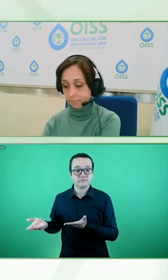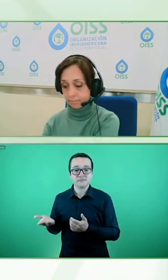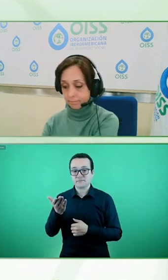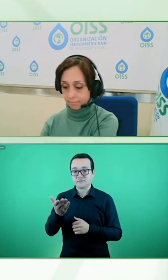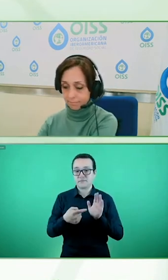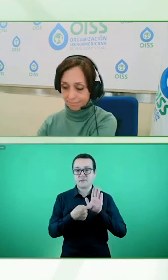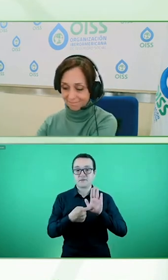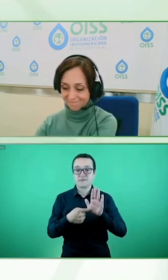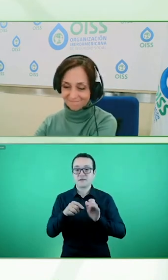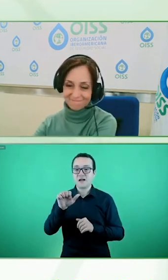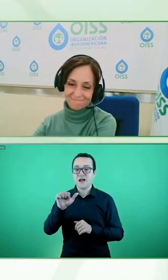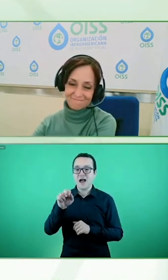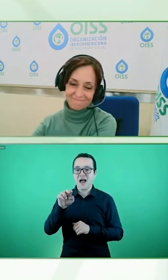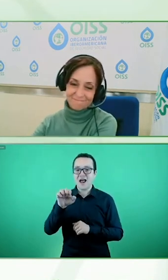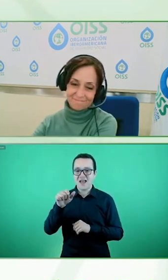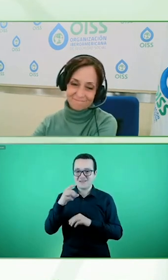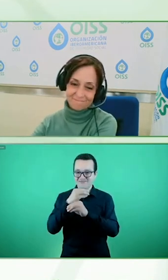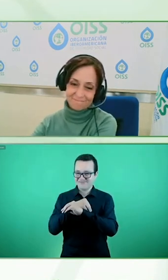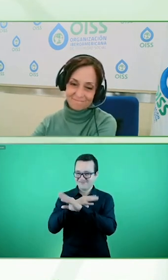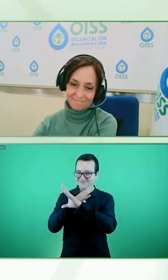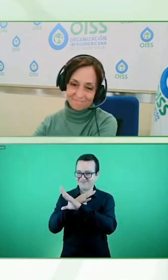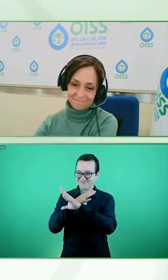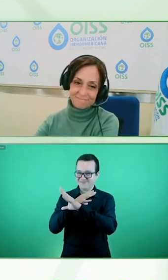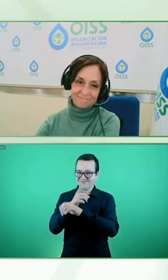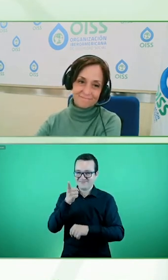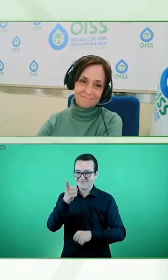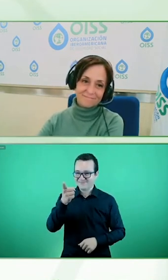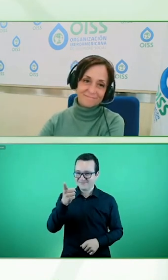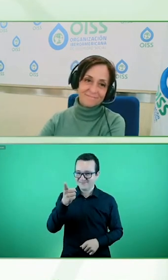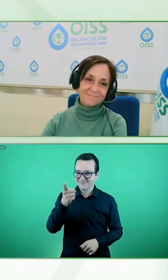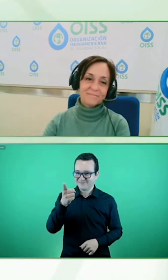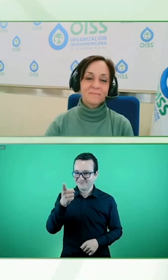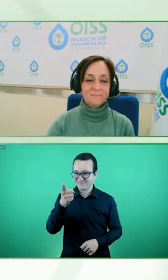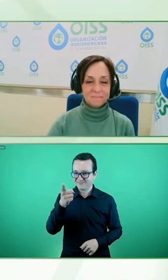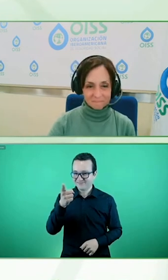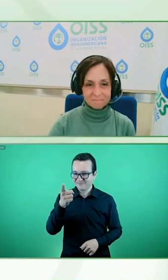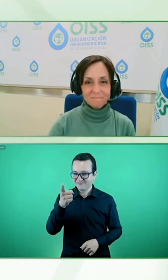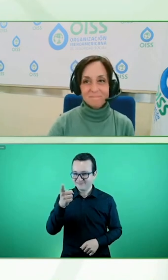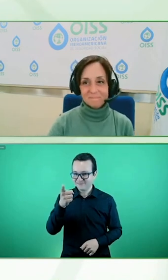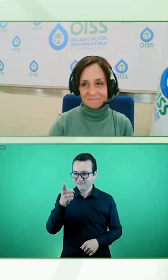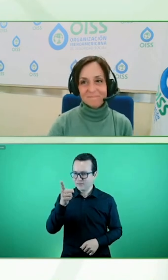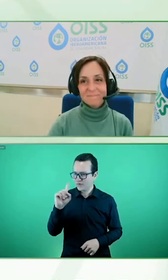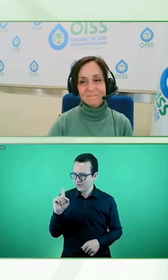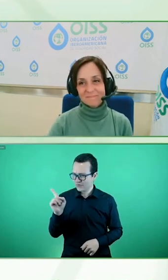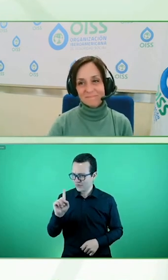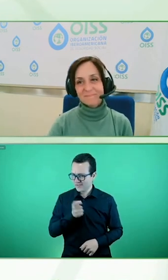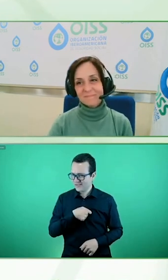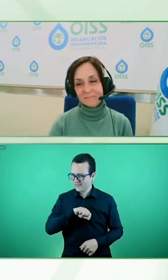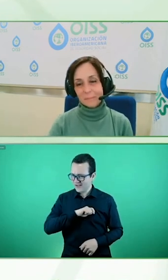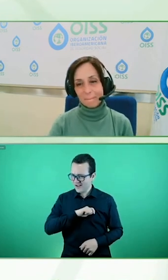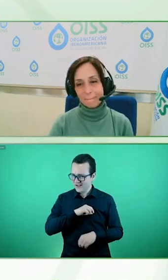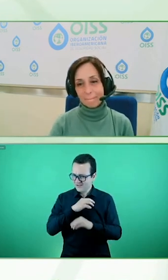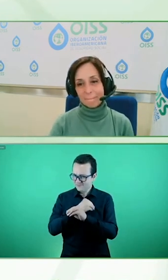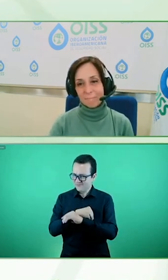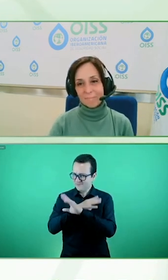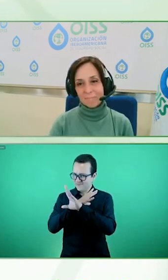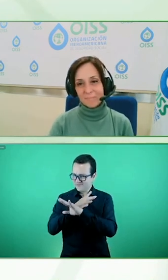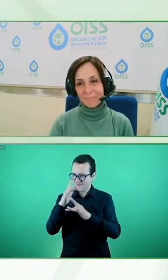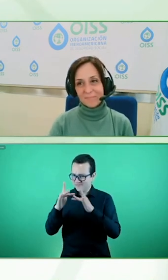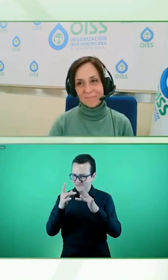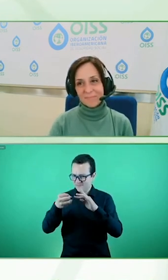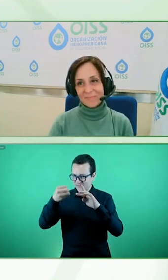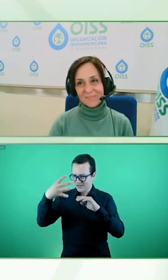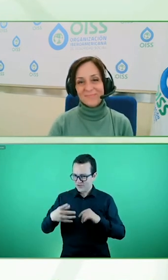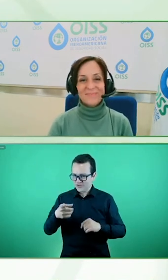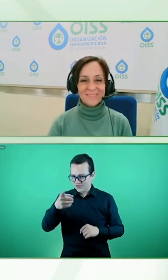la tenemos conectada, entiendo, desde España, vía internet. No sé si la... Ah, ahí la